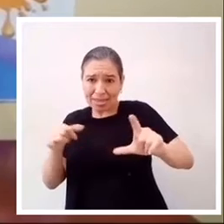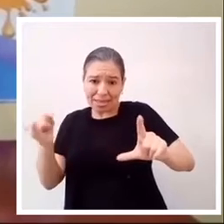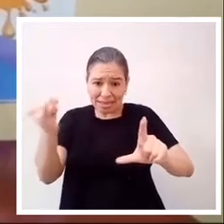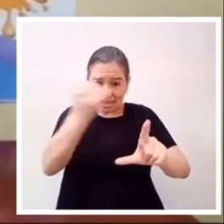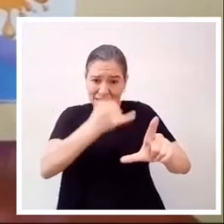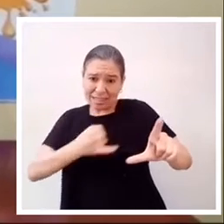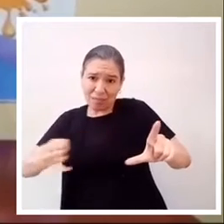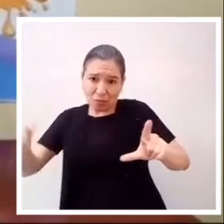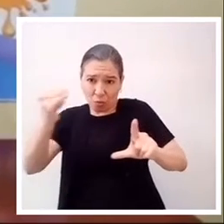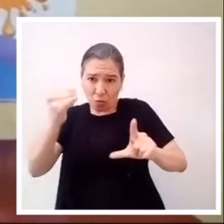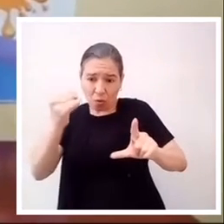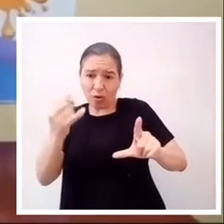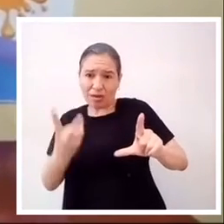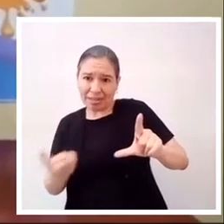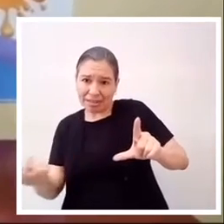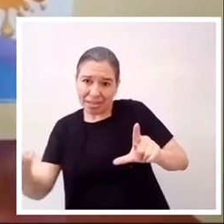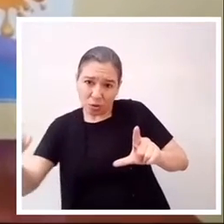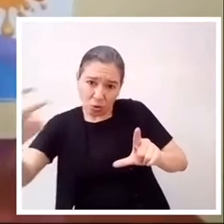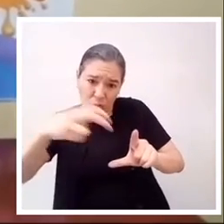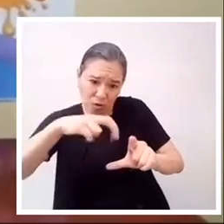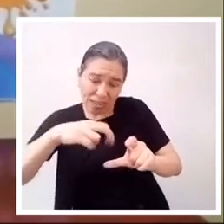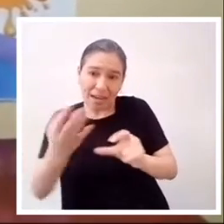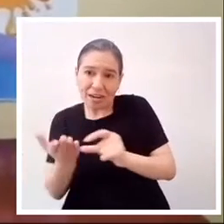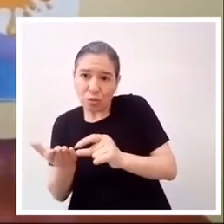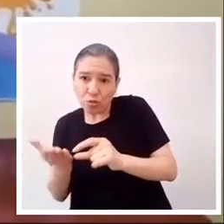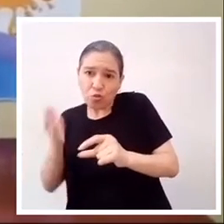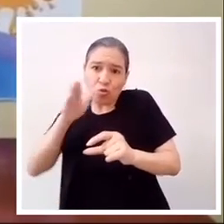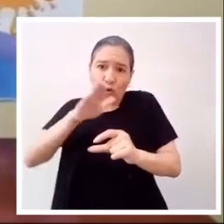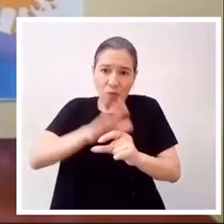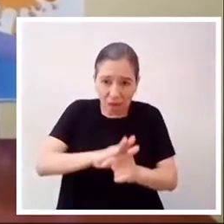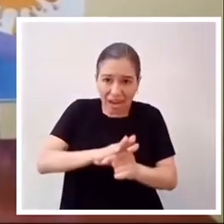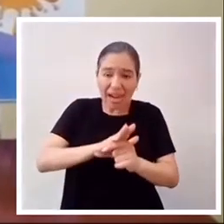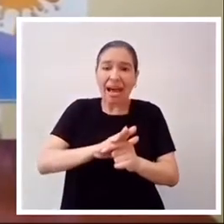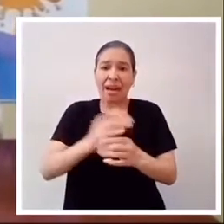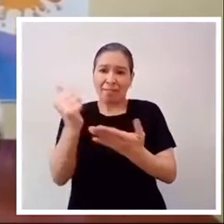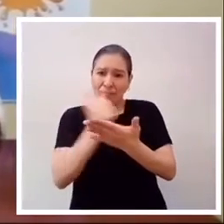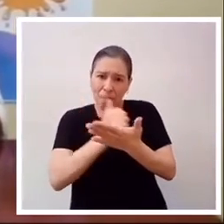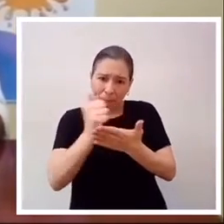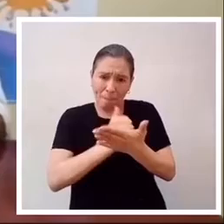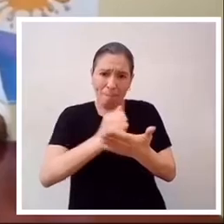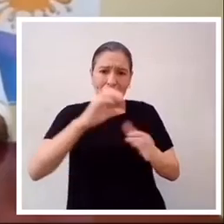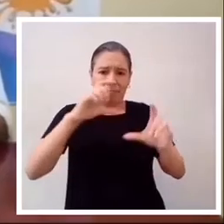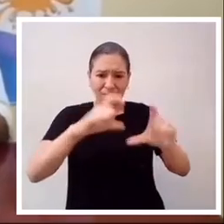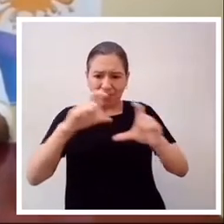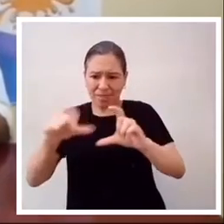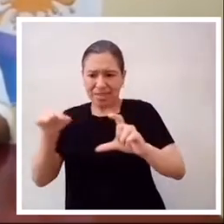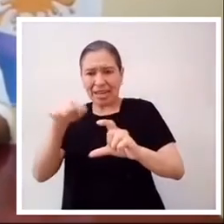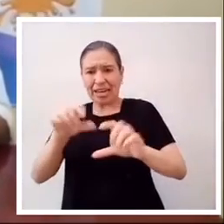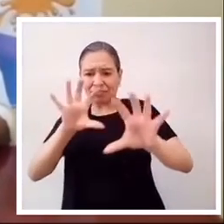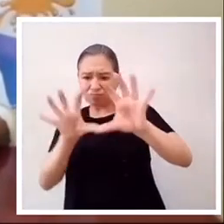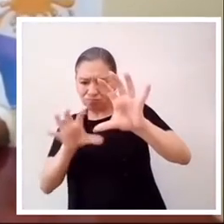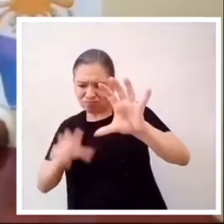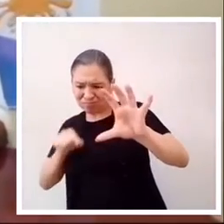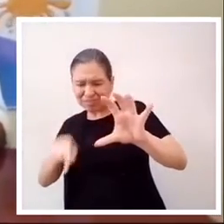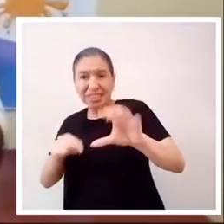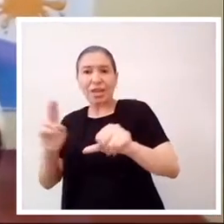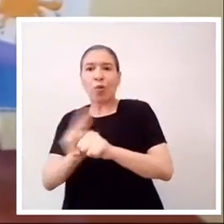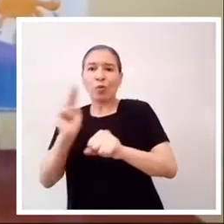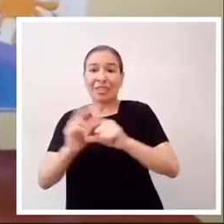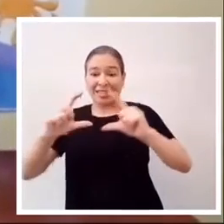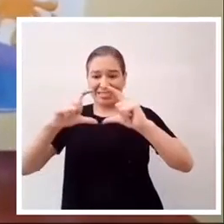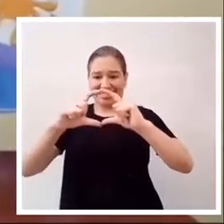recortar, doblar, pegar y armar utilizando círculos.